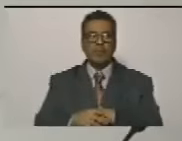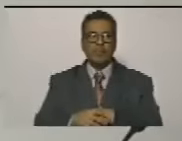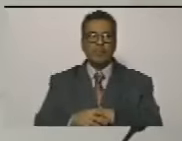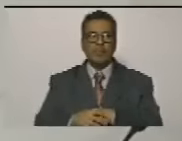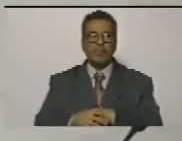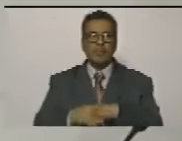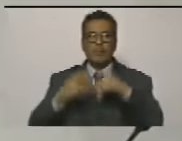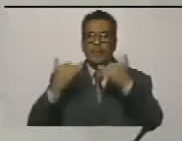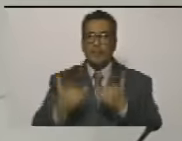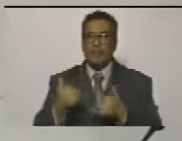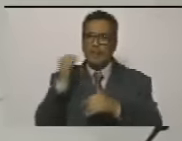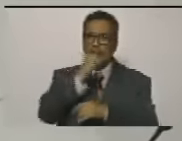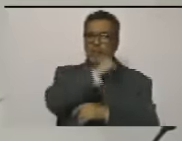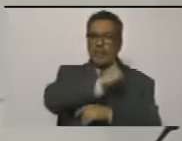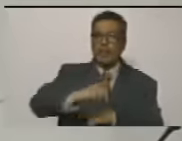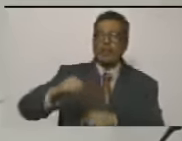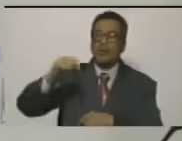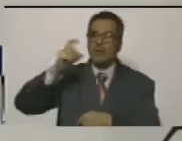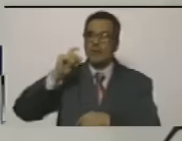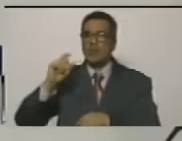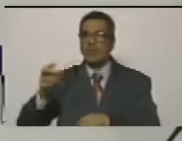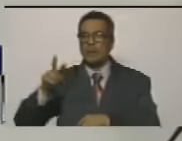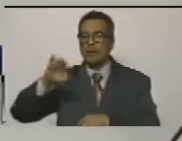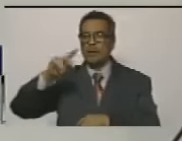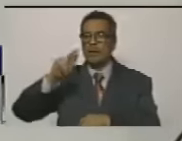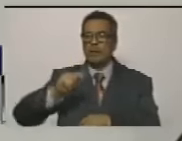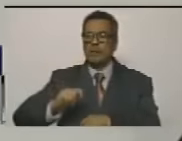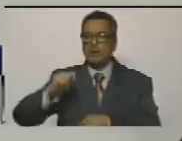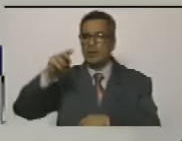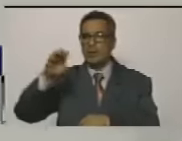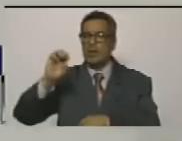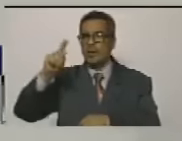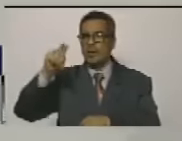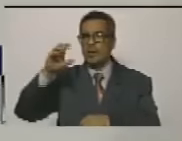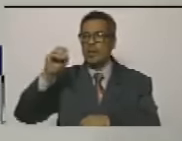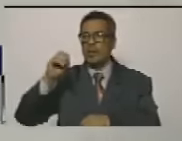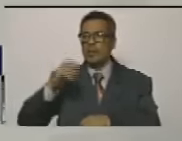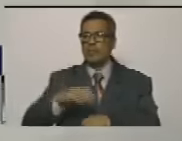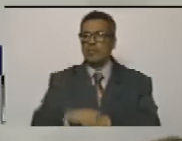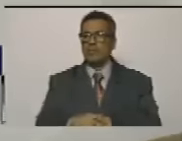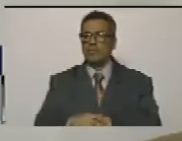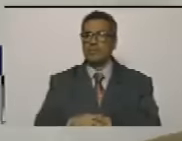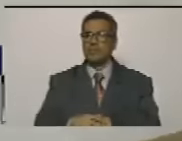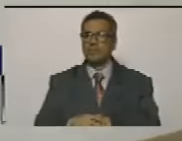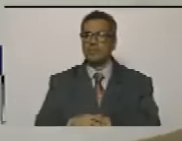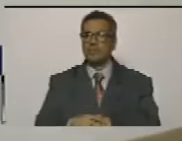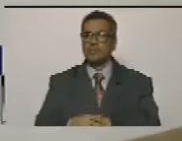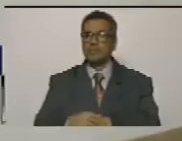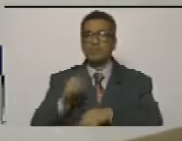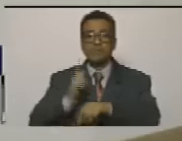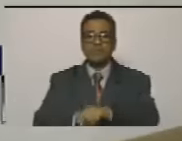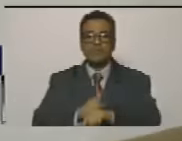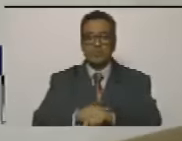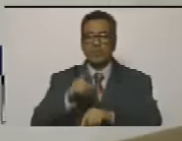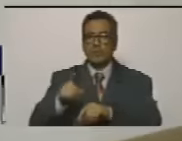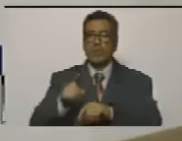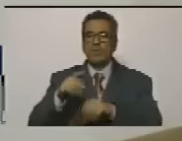ya el asesino de la viñeta estaba en los momentos